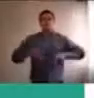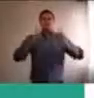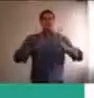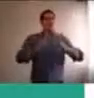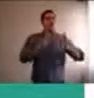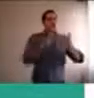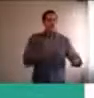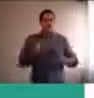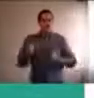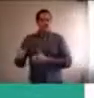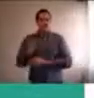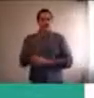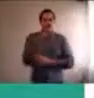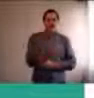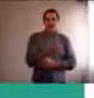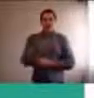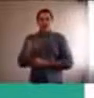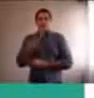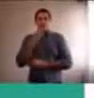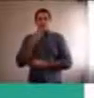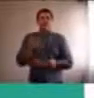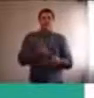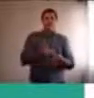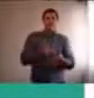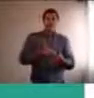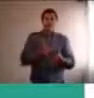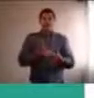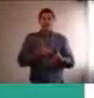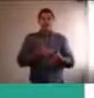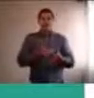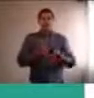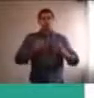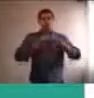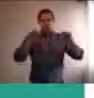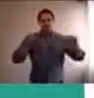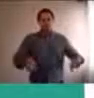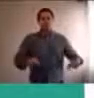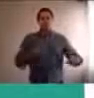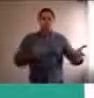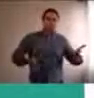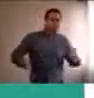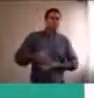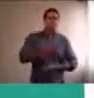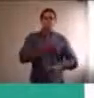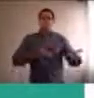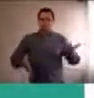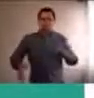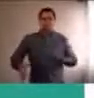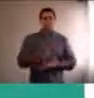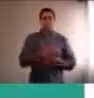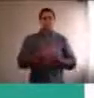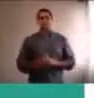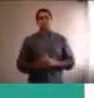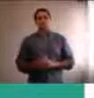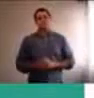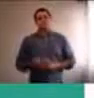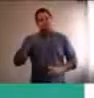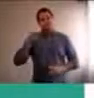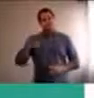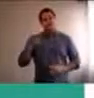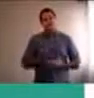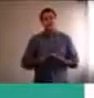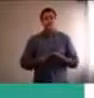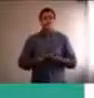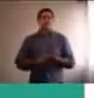sino también, a lo que es, la dinámica familiar, y se sabe, qué se espera, en determinados momentos, día, ayuda a una